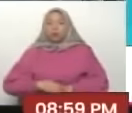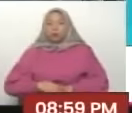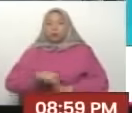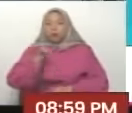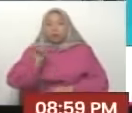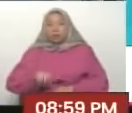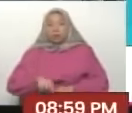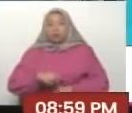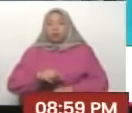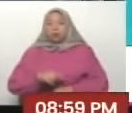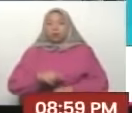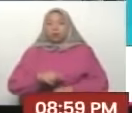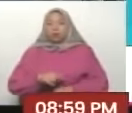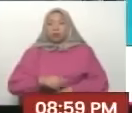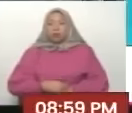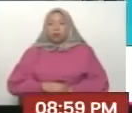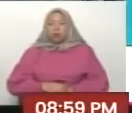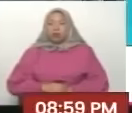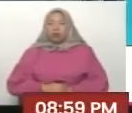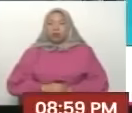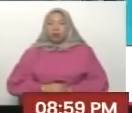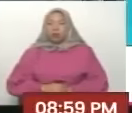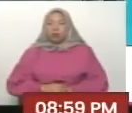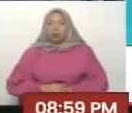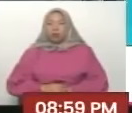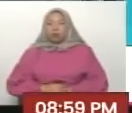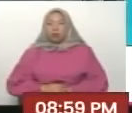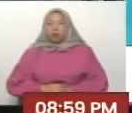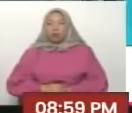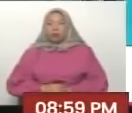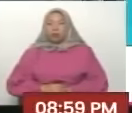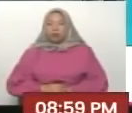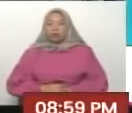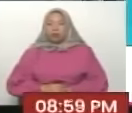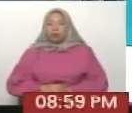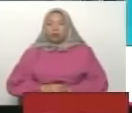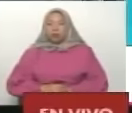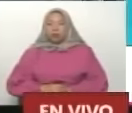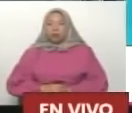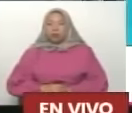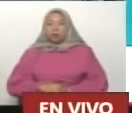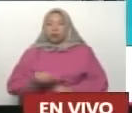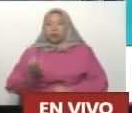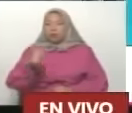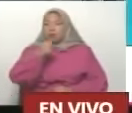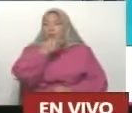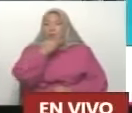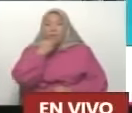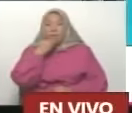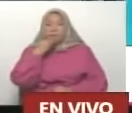de primer nivel.